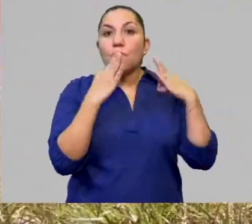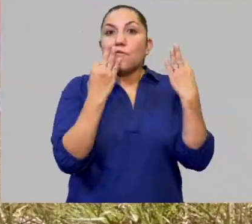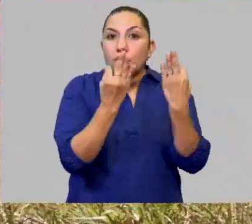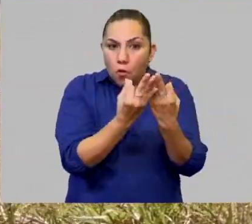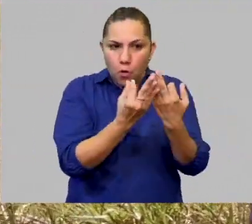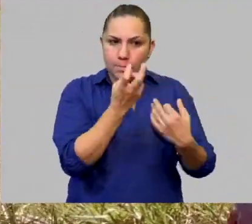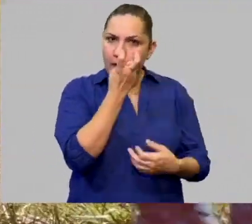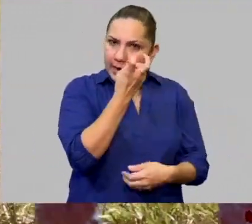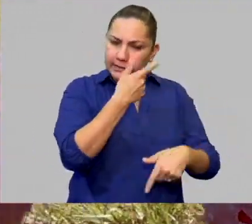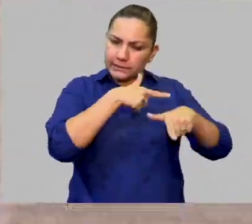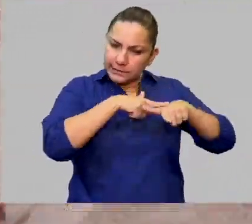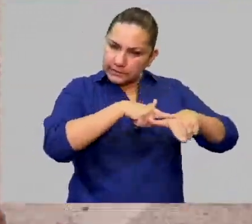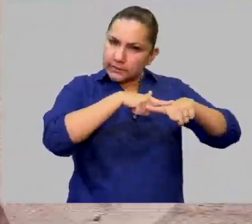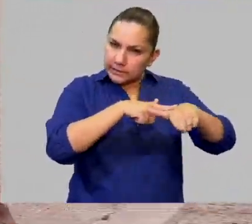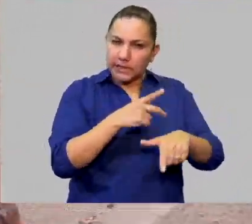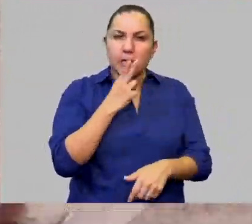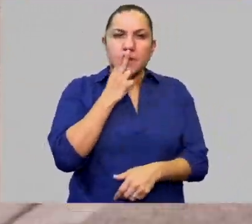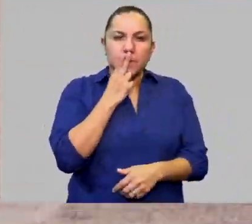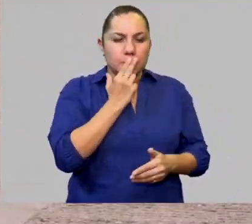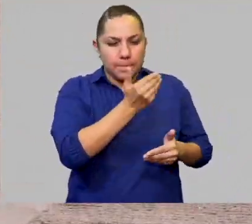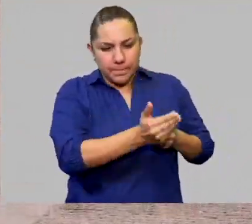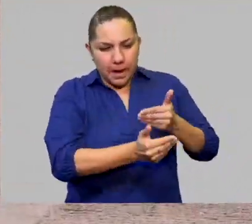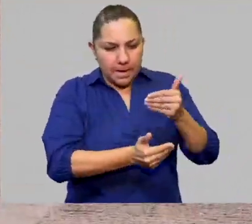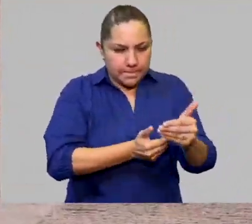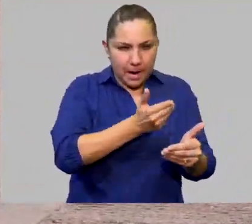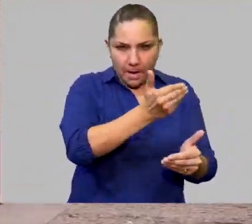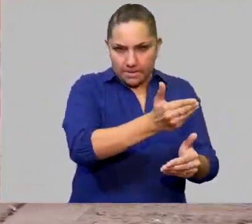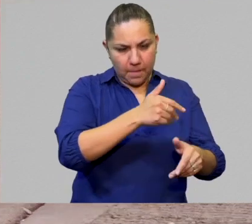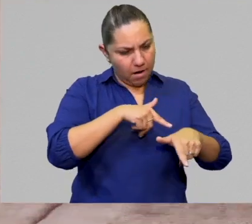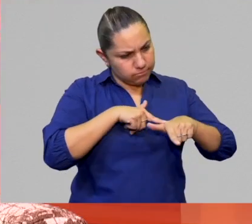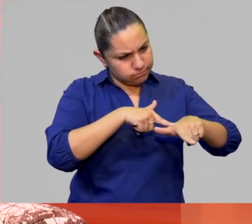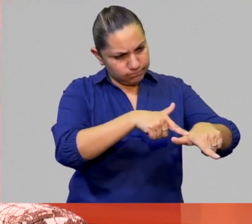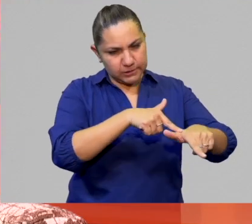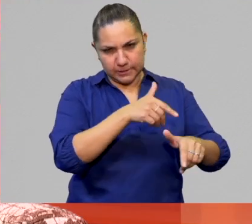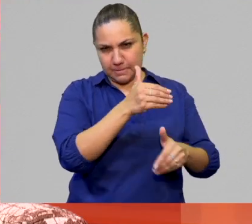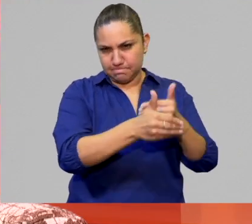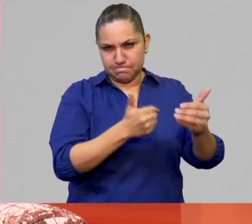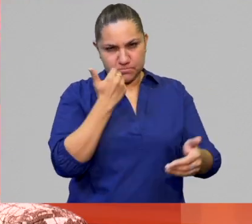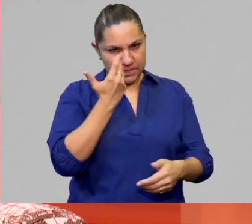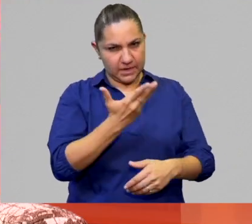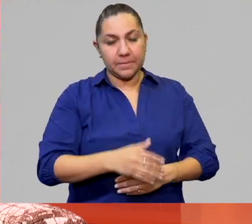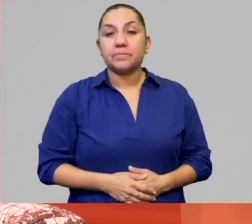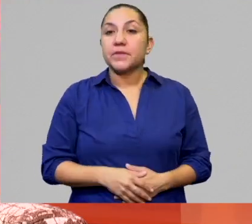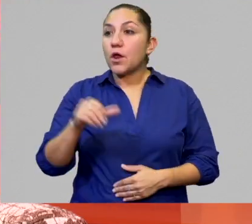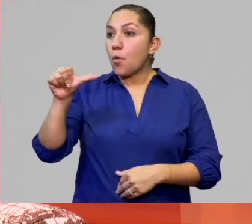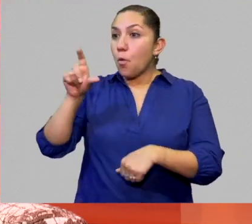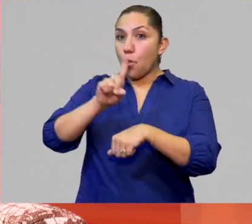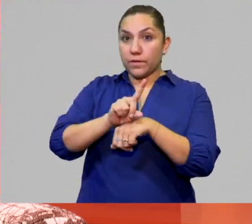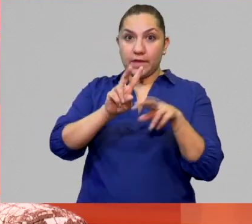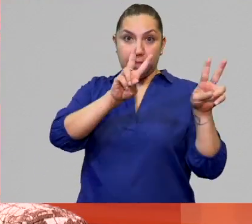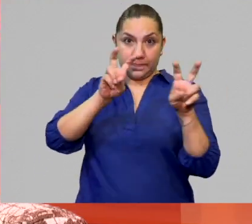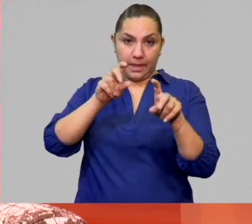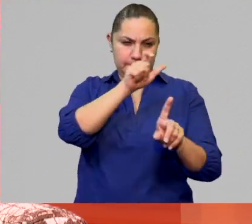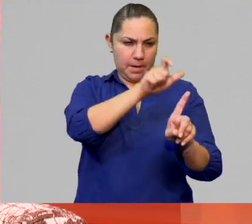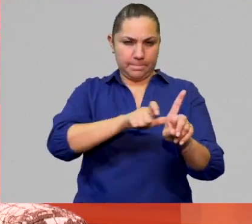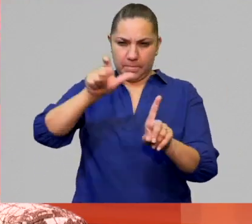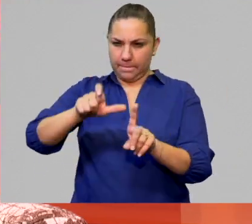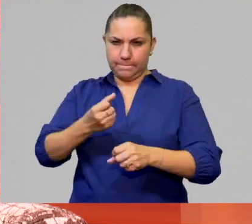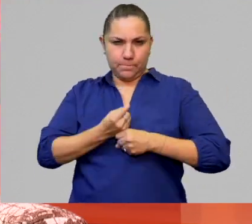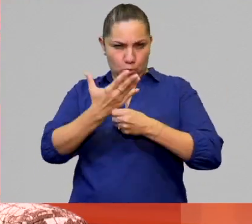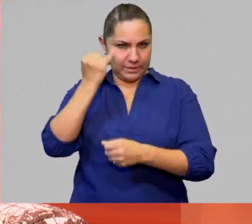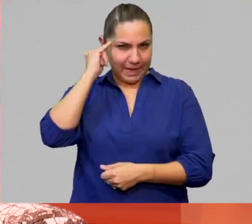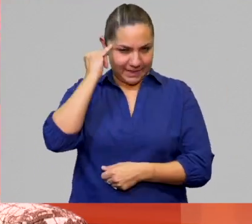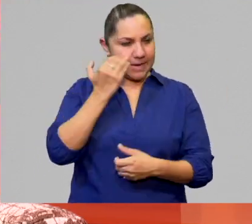solo permanezcan, sino que sobrevivan. Para comenzar a hablar sobre poetas indígenas, quiero darle la